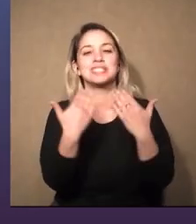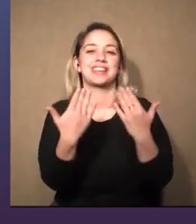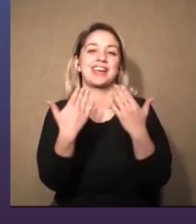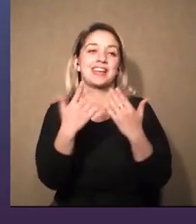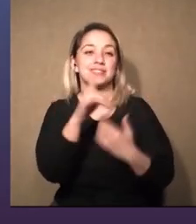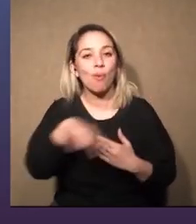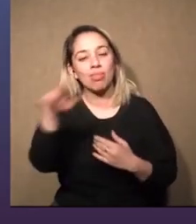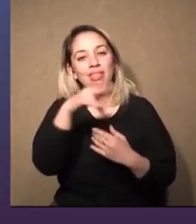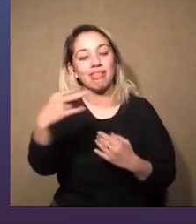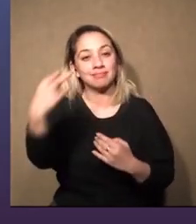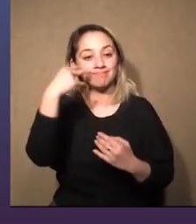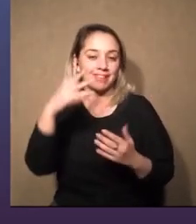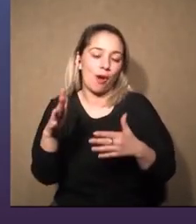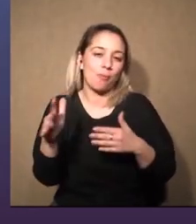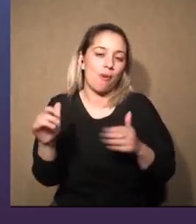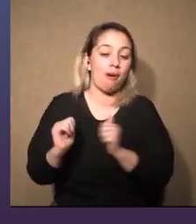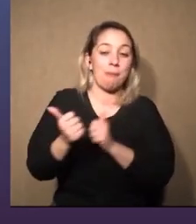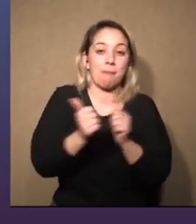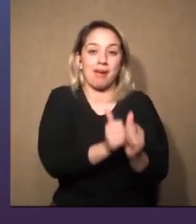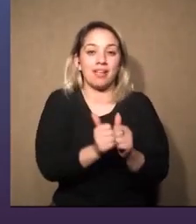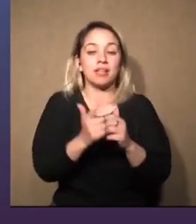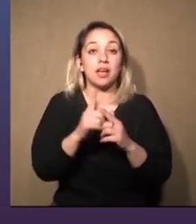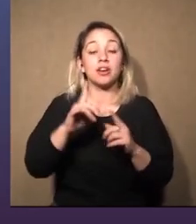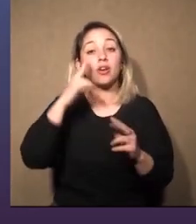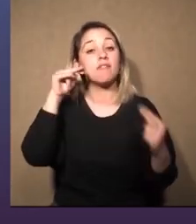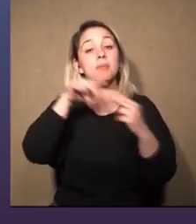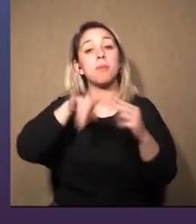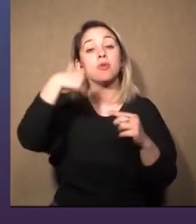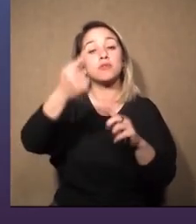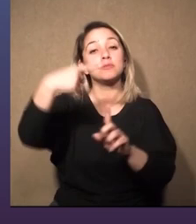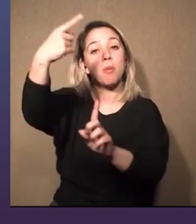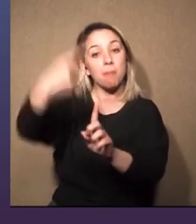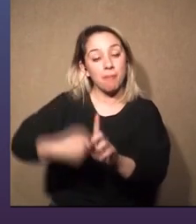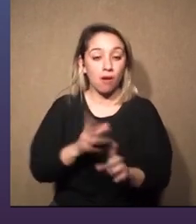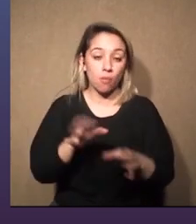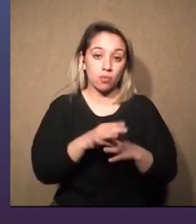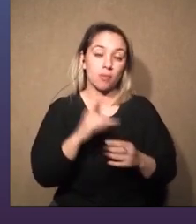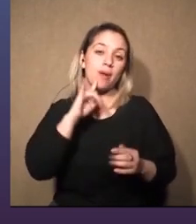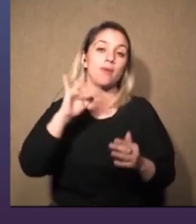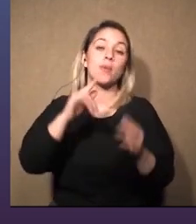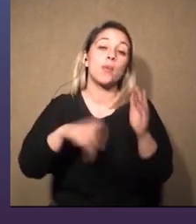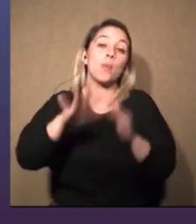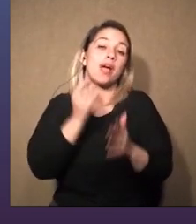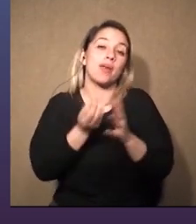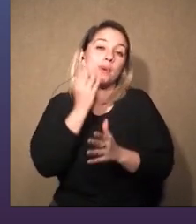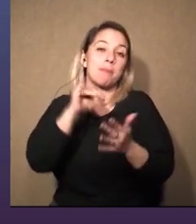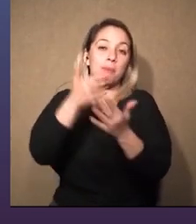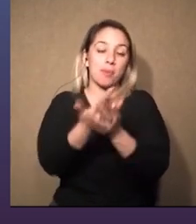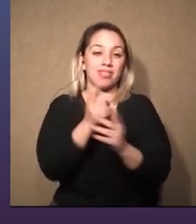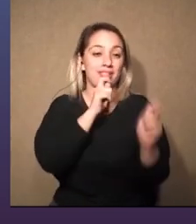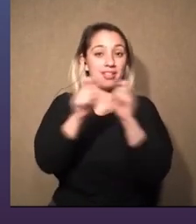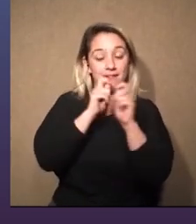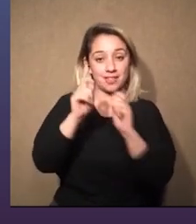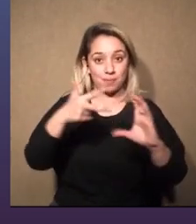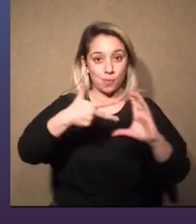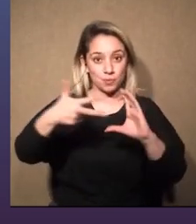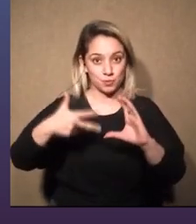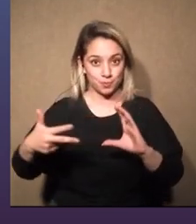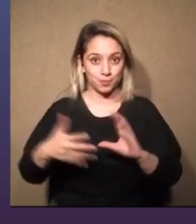gracias una vez más por acompañarnos nos reencontramos el próximo mes junto a ustedes con una nueva propuesta de Perifoneos Online